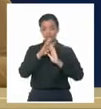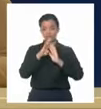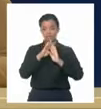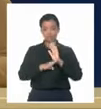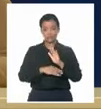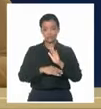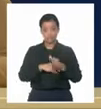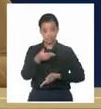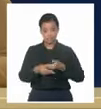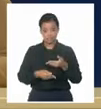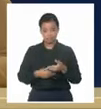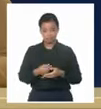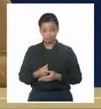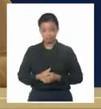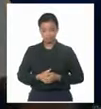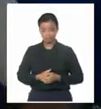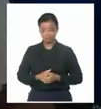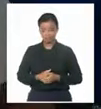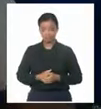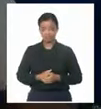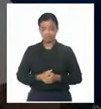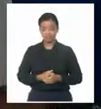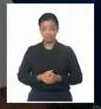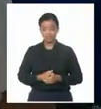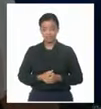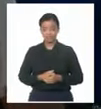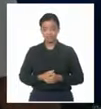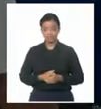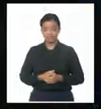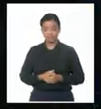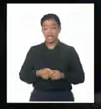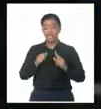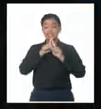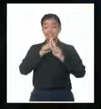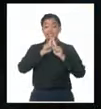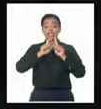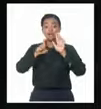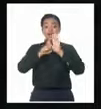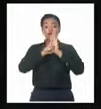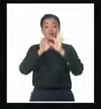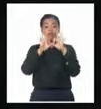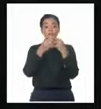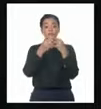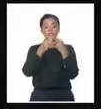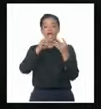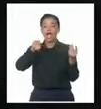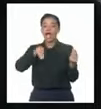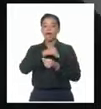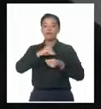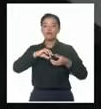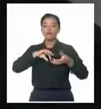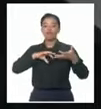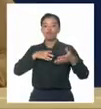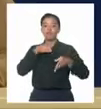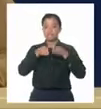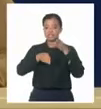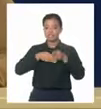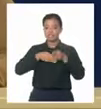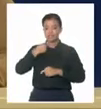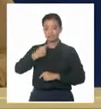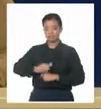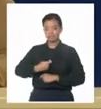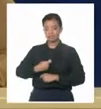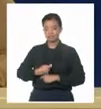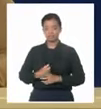el fiscal ha intervenido durante lo que va de año. El tema del Código ha venido a modificar la participación de los fiscales. En el